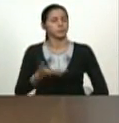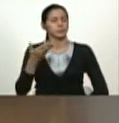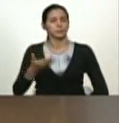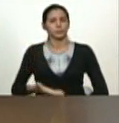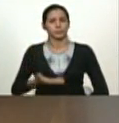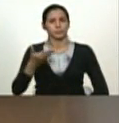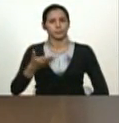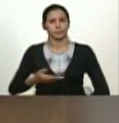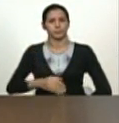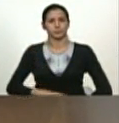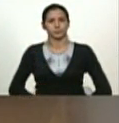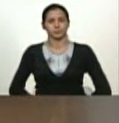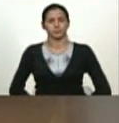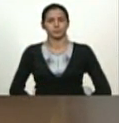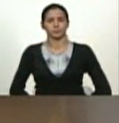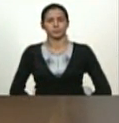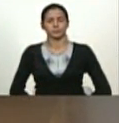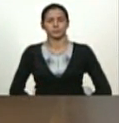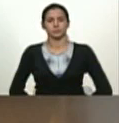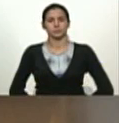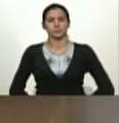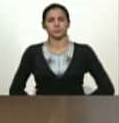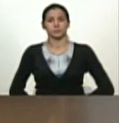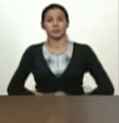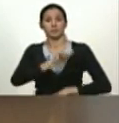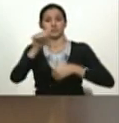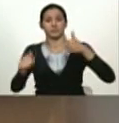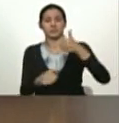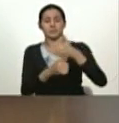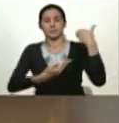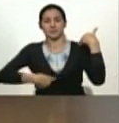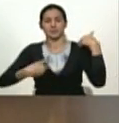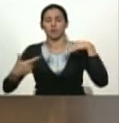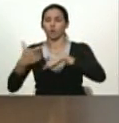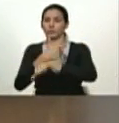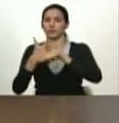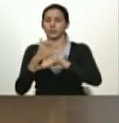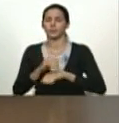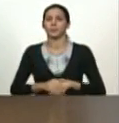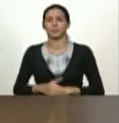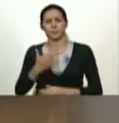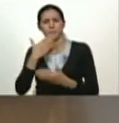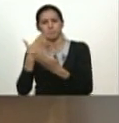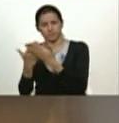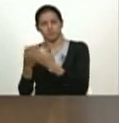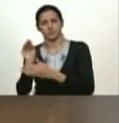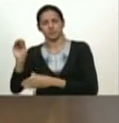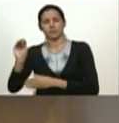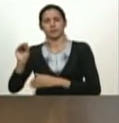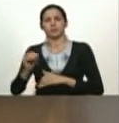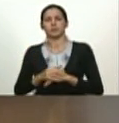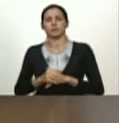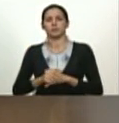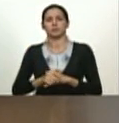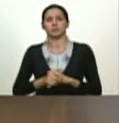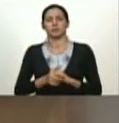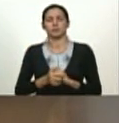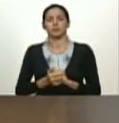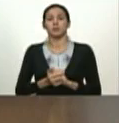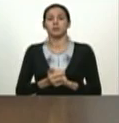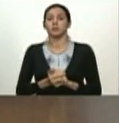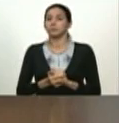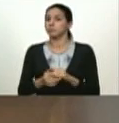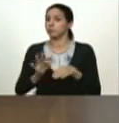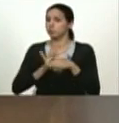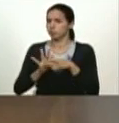¿verdad? y el vicepresidente ejecutivo le he pedido que el consejo de vicepresidente bueno funcione